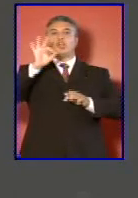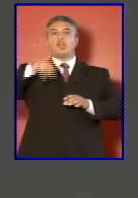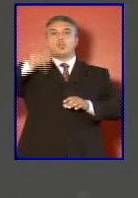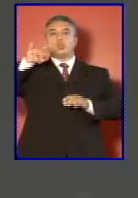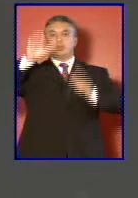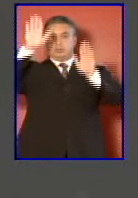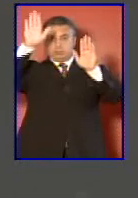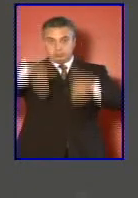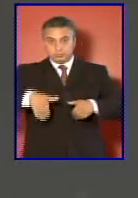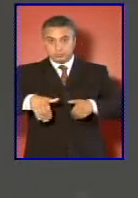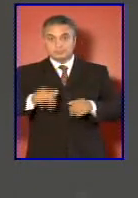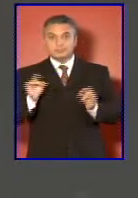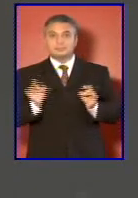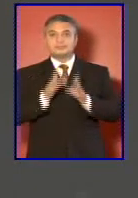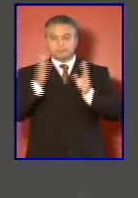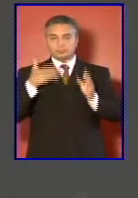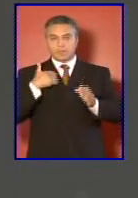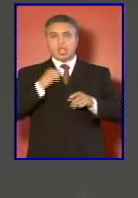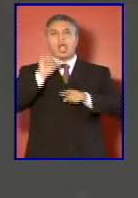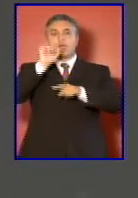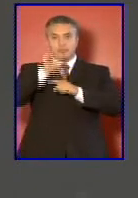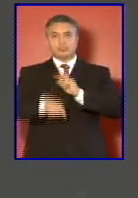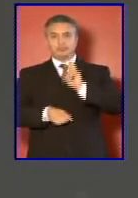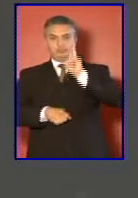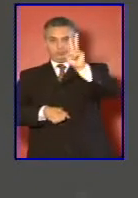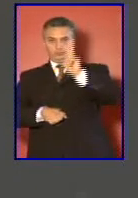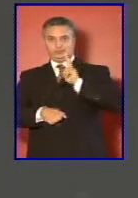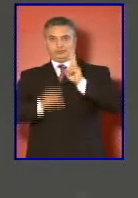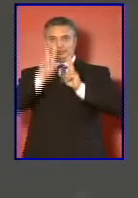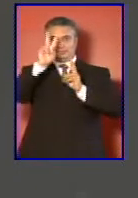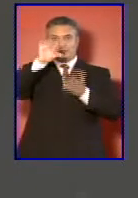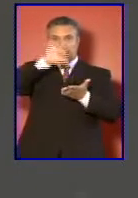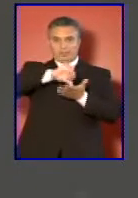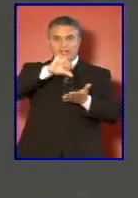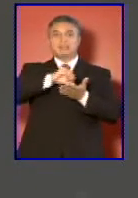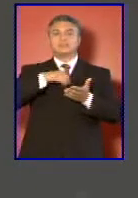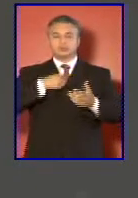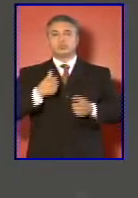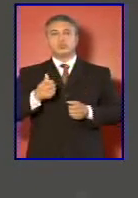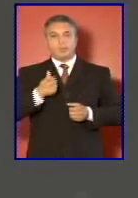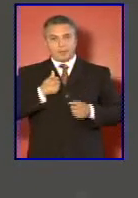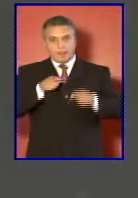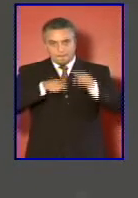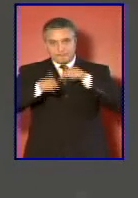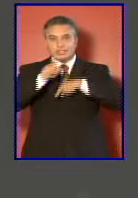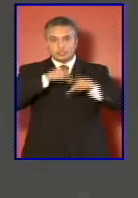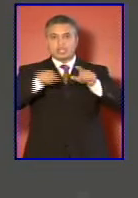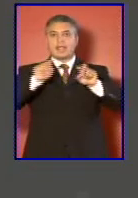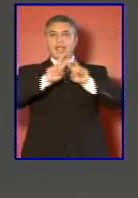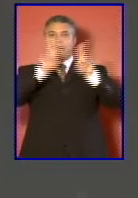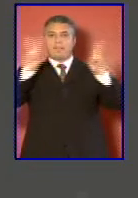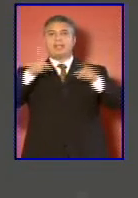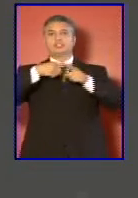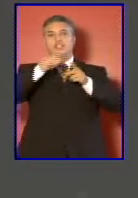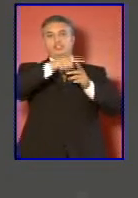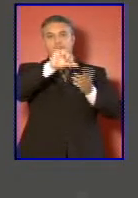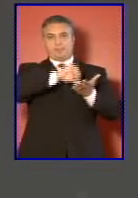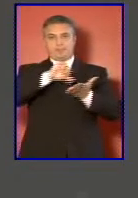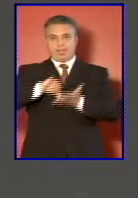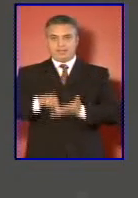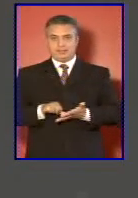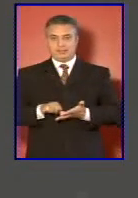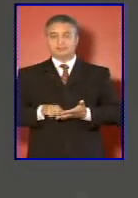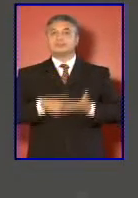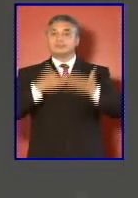Unidas sujeta a la aprobación de ambos países para cumplir misiones de paz en terceros países esta